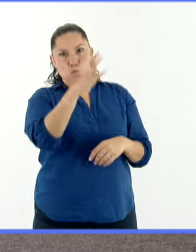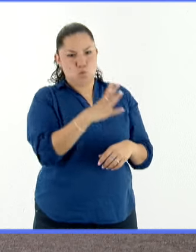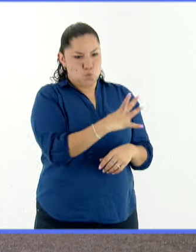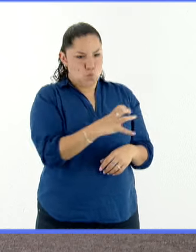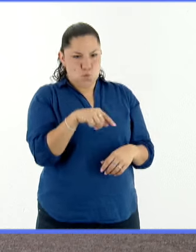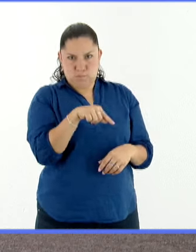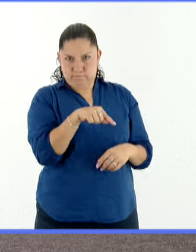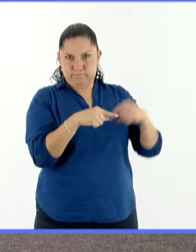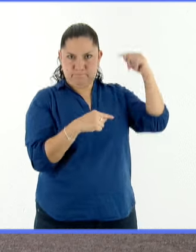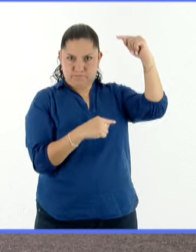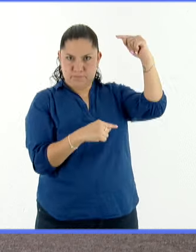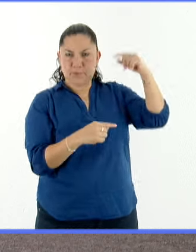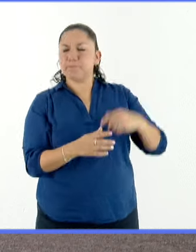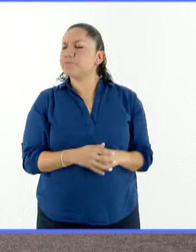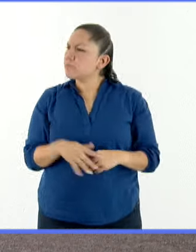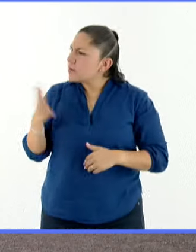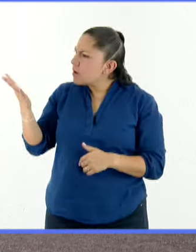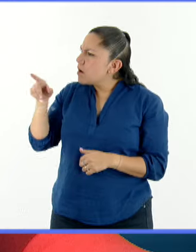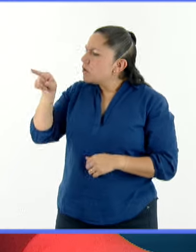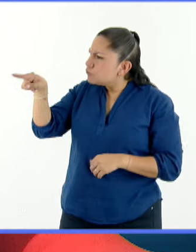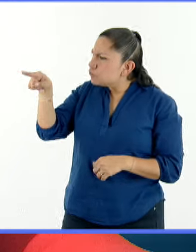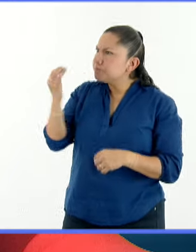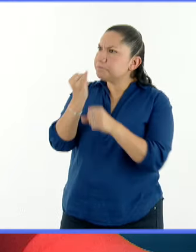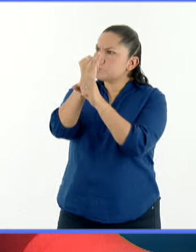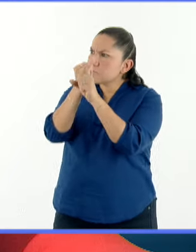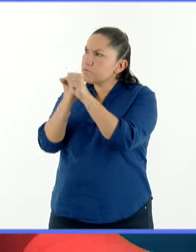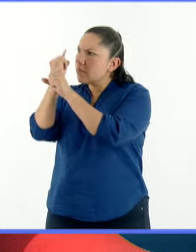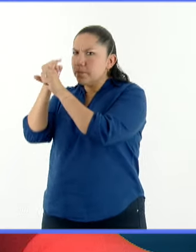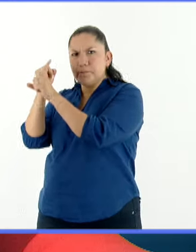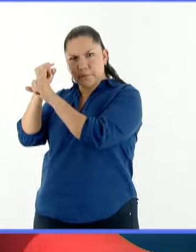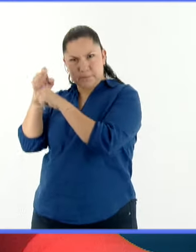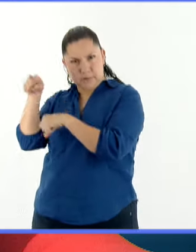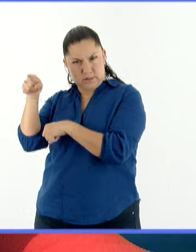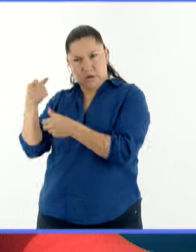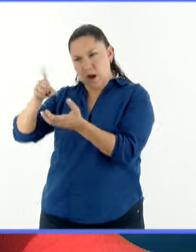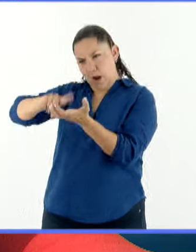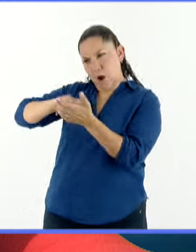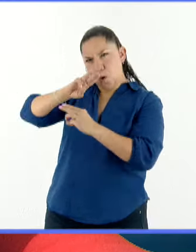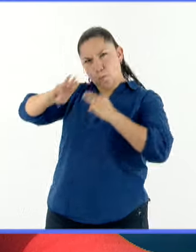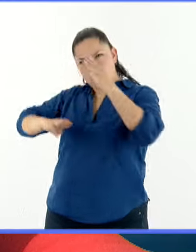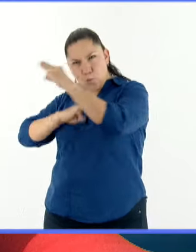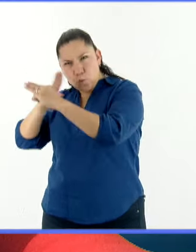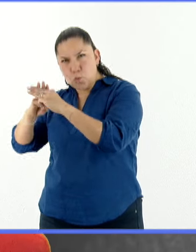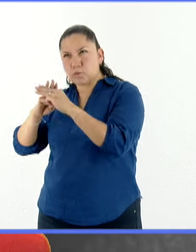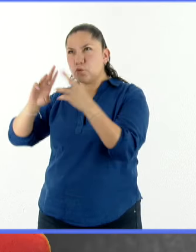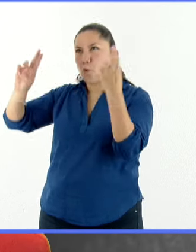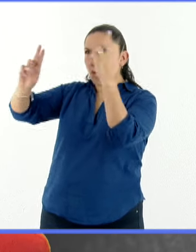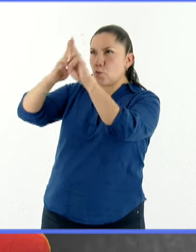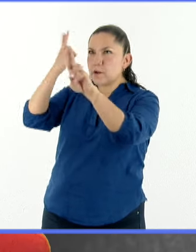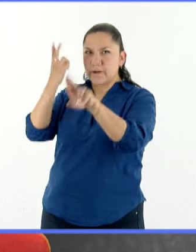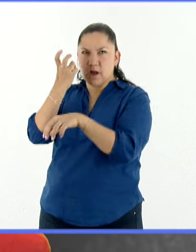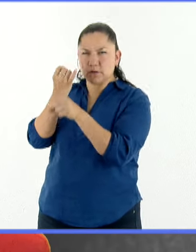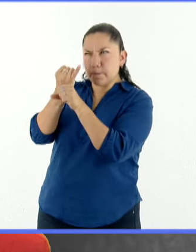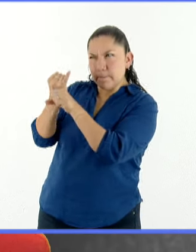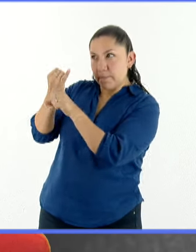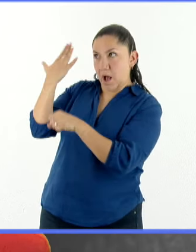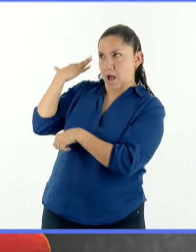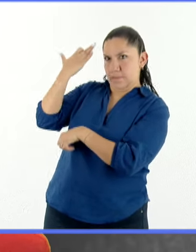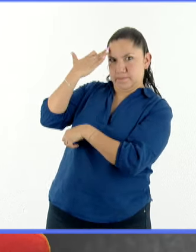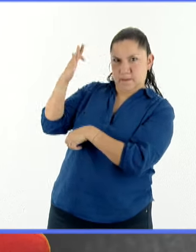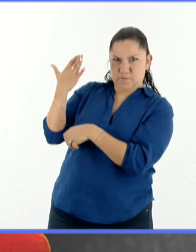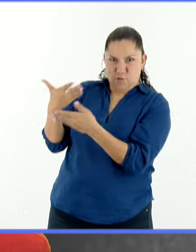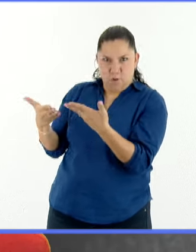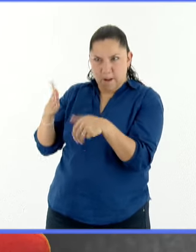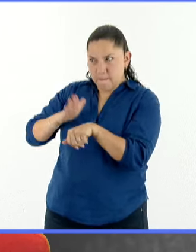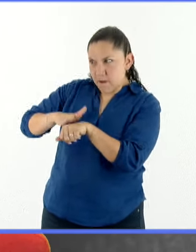supuesto, ha ido evolucionando la forma en la que se observa nuestro planeta y también el universo. Sí, bueno, con los telescopios se pueden